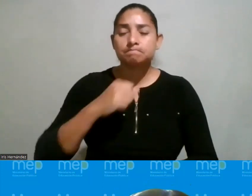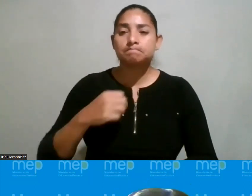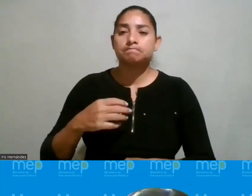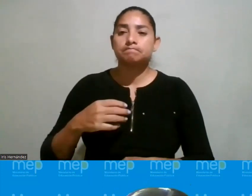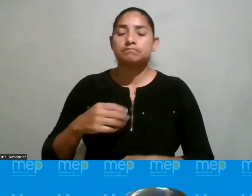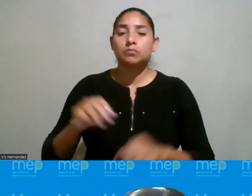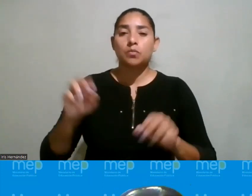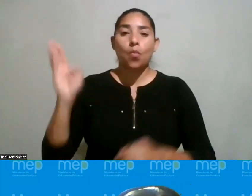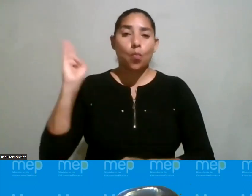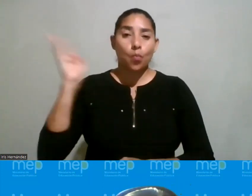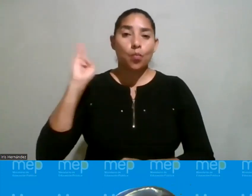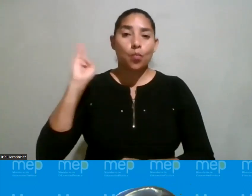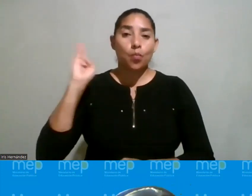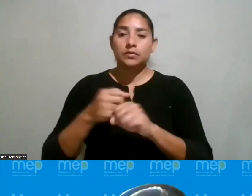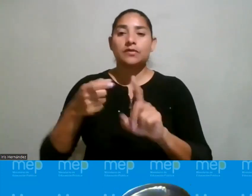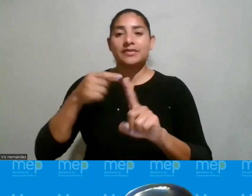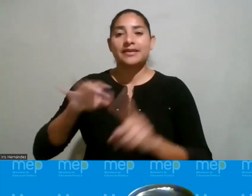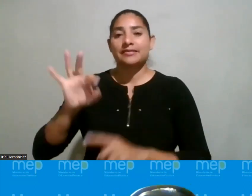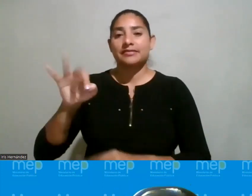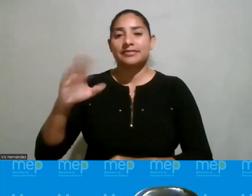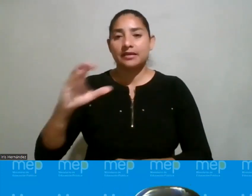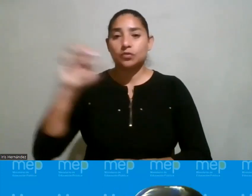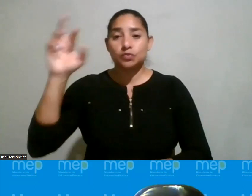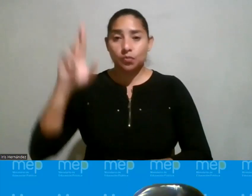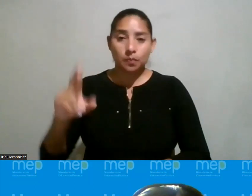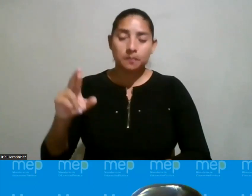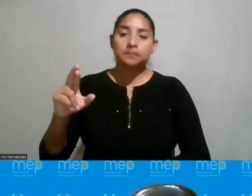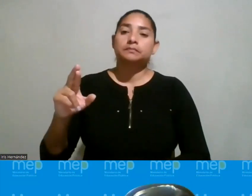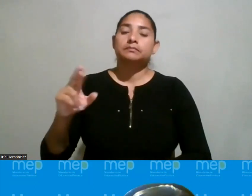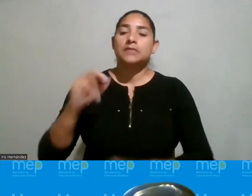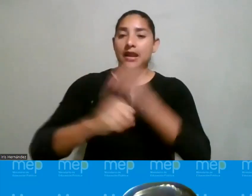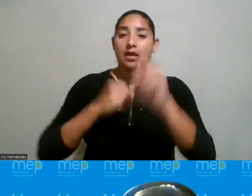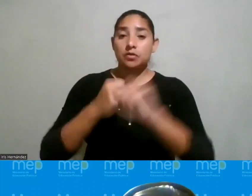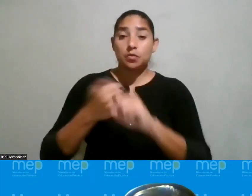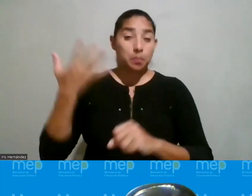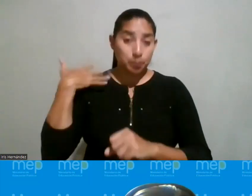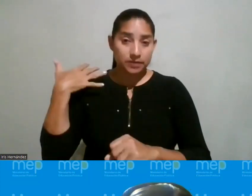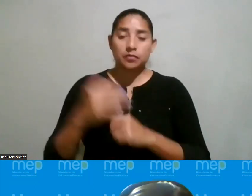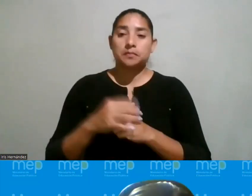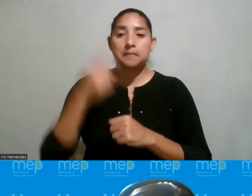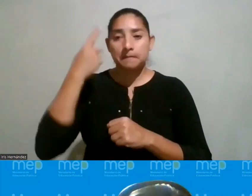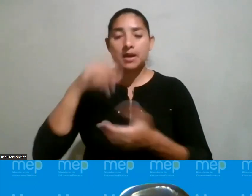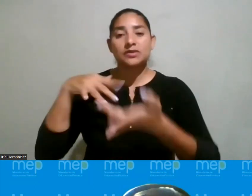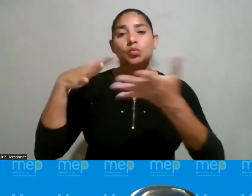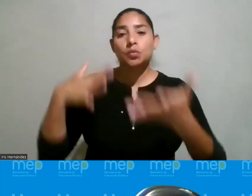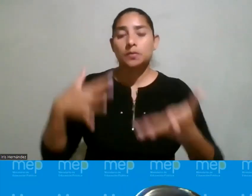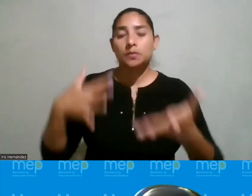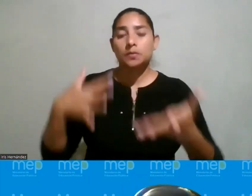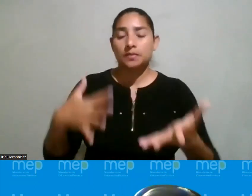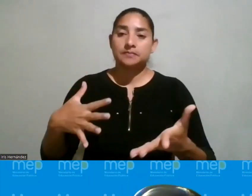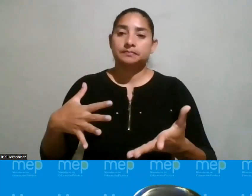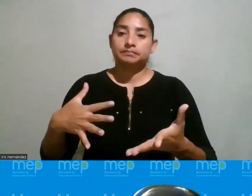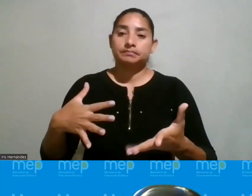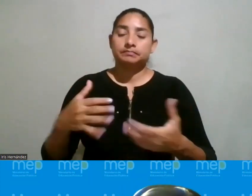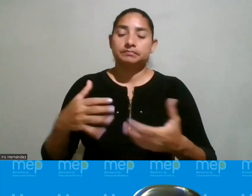webinario que se hizo desde el Tecnológico de Costa Rica en el año pasado para las estudiantes de